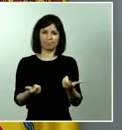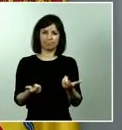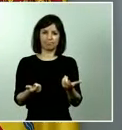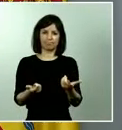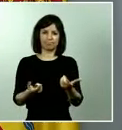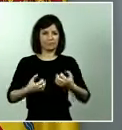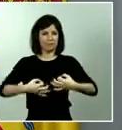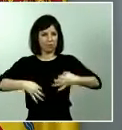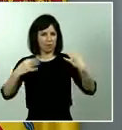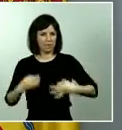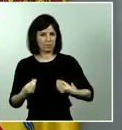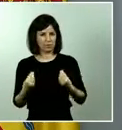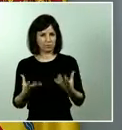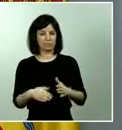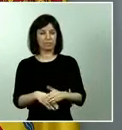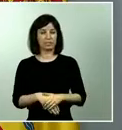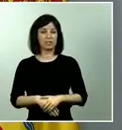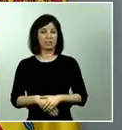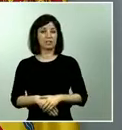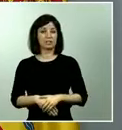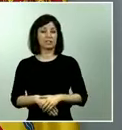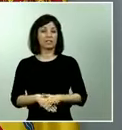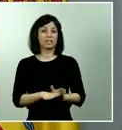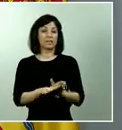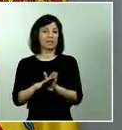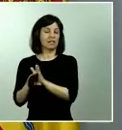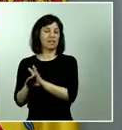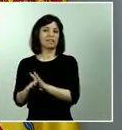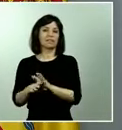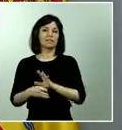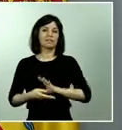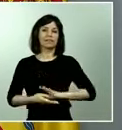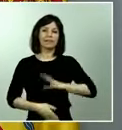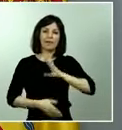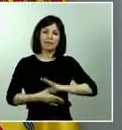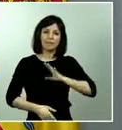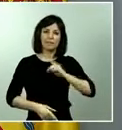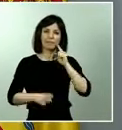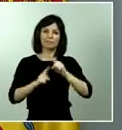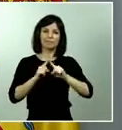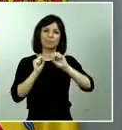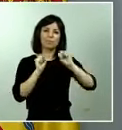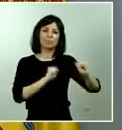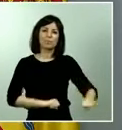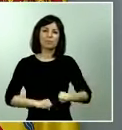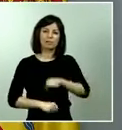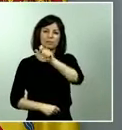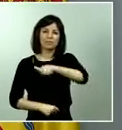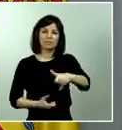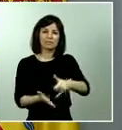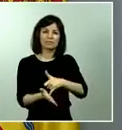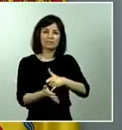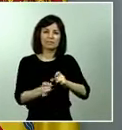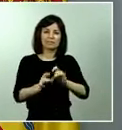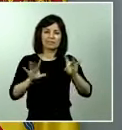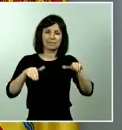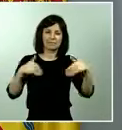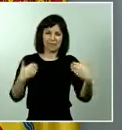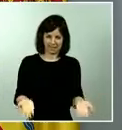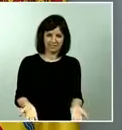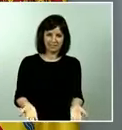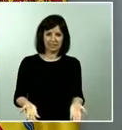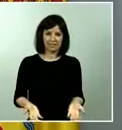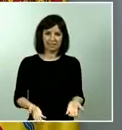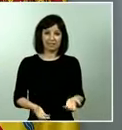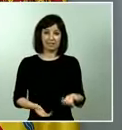Y en otros términos, también la capacidad de proteger a los más vulnerables. La protección también que participan las fuerzas y